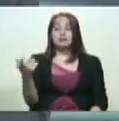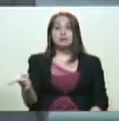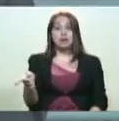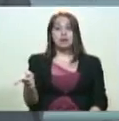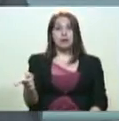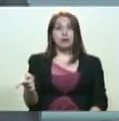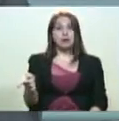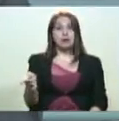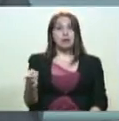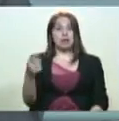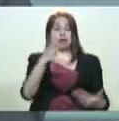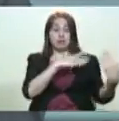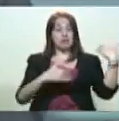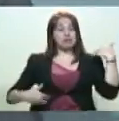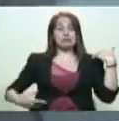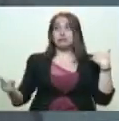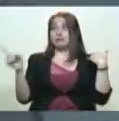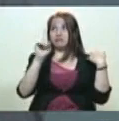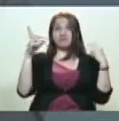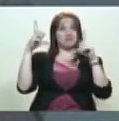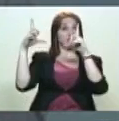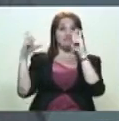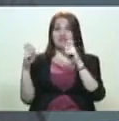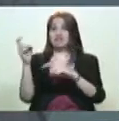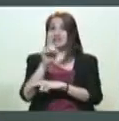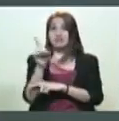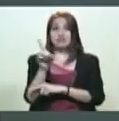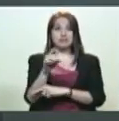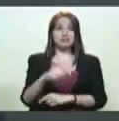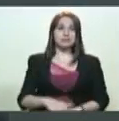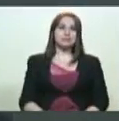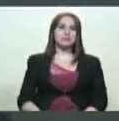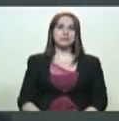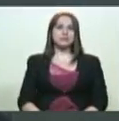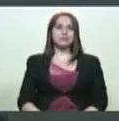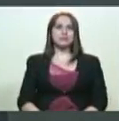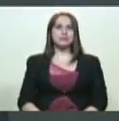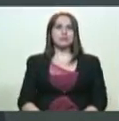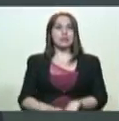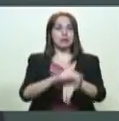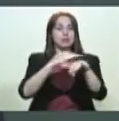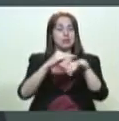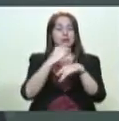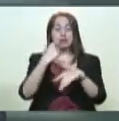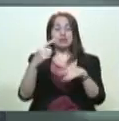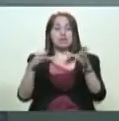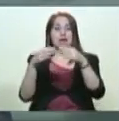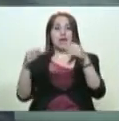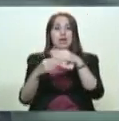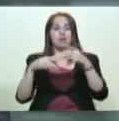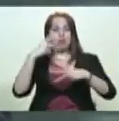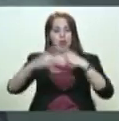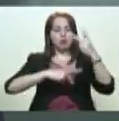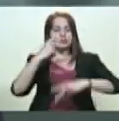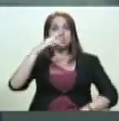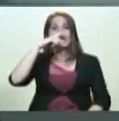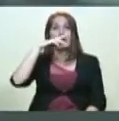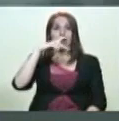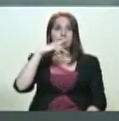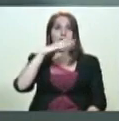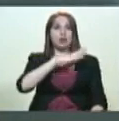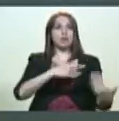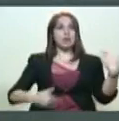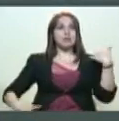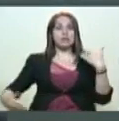presidentes que no se quieren tomar esa fotografía. Ministro, bueno, de inmediato me indica el equipo de producción que tenemos las declaraciones del